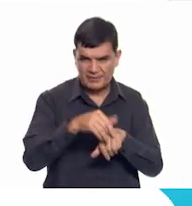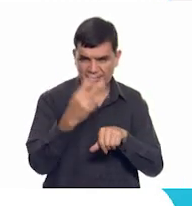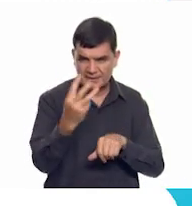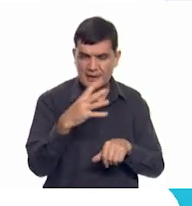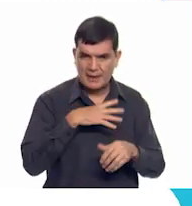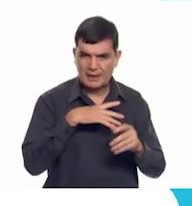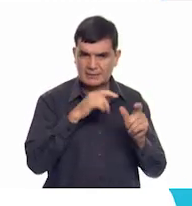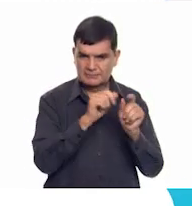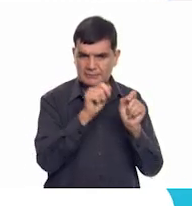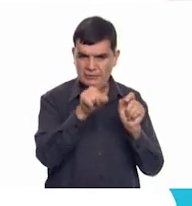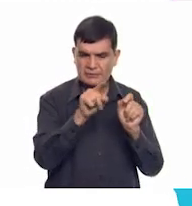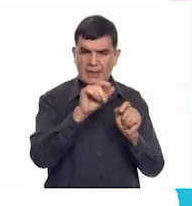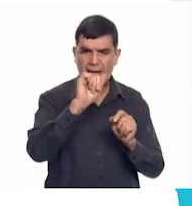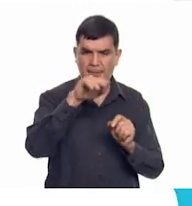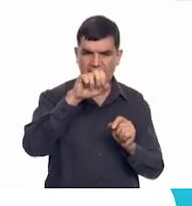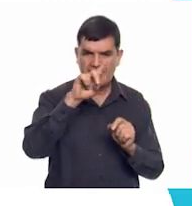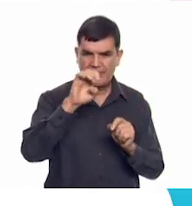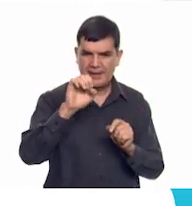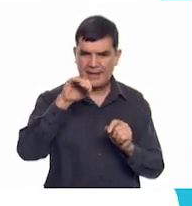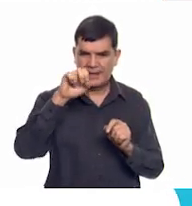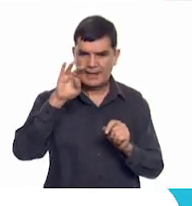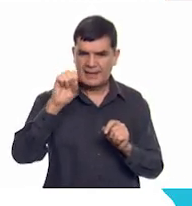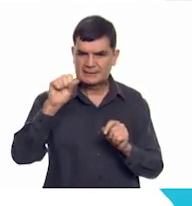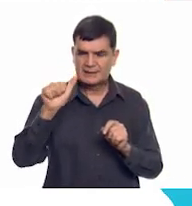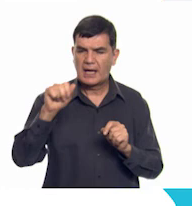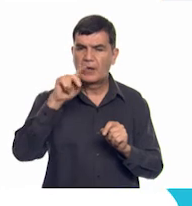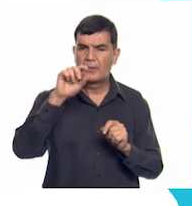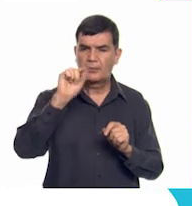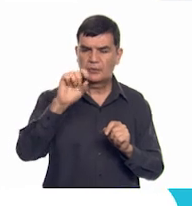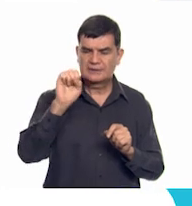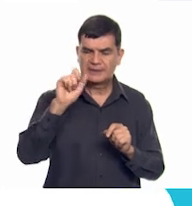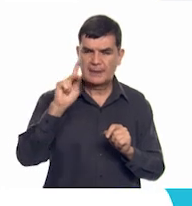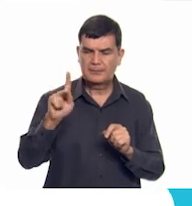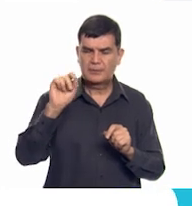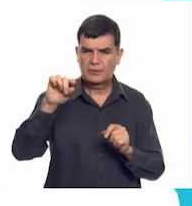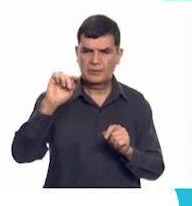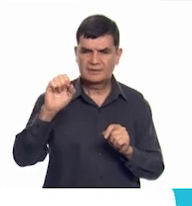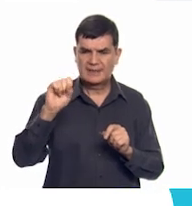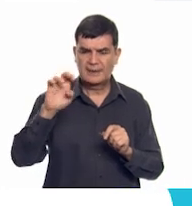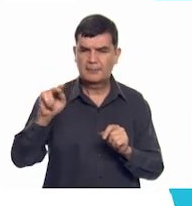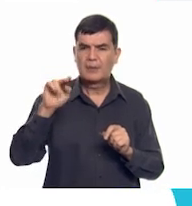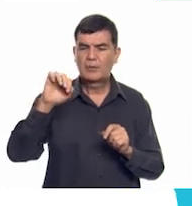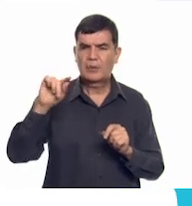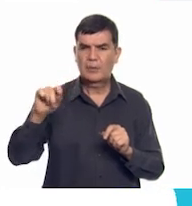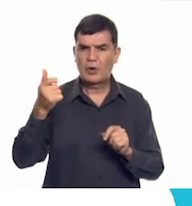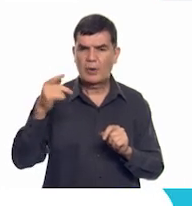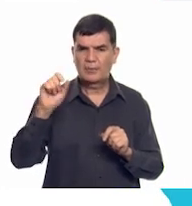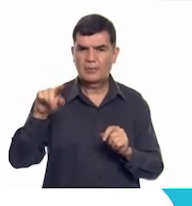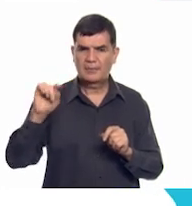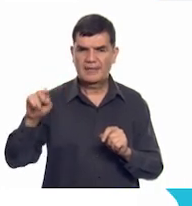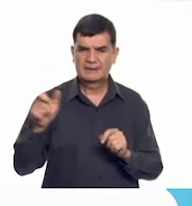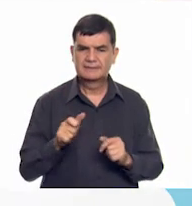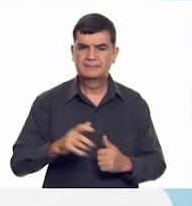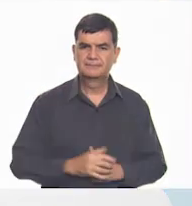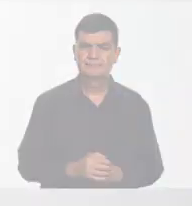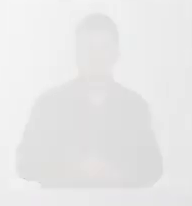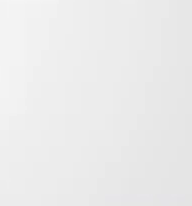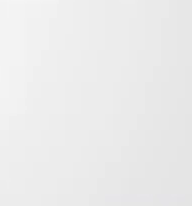en la siguiente liga. Aprende en Casa .cep.gob.mx. .